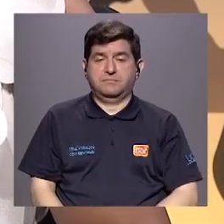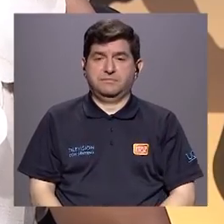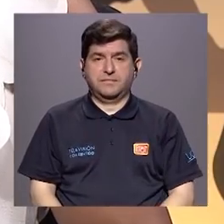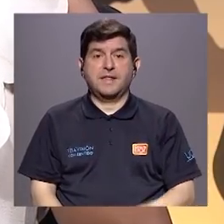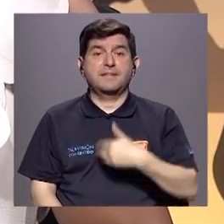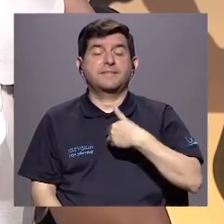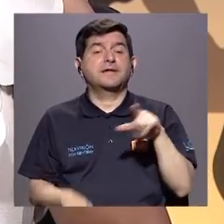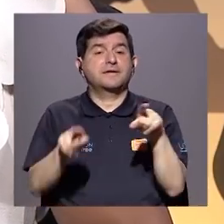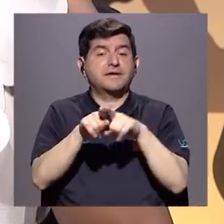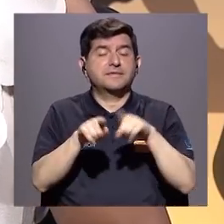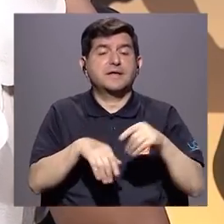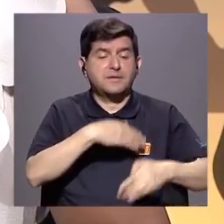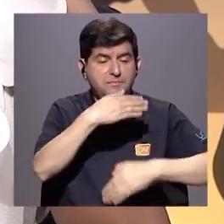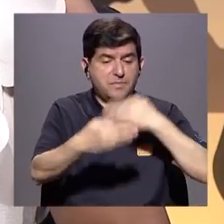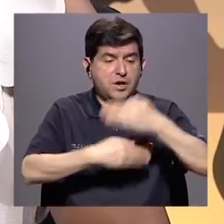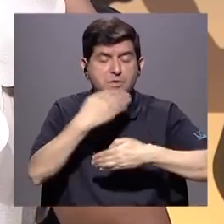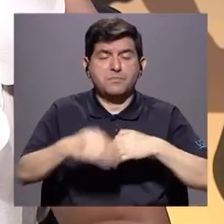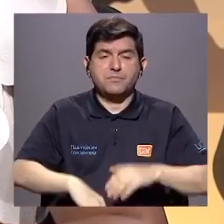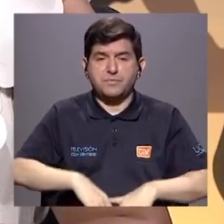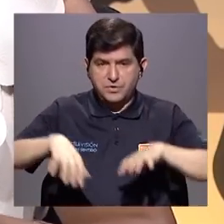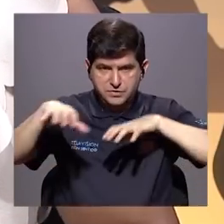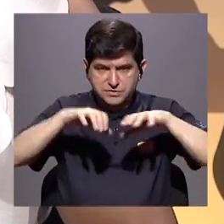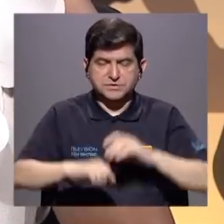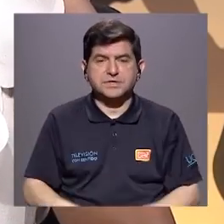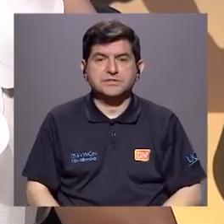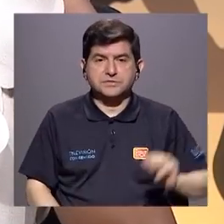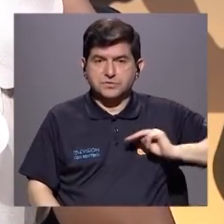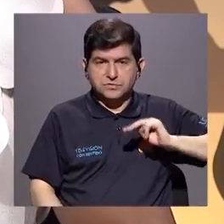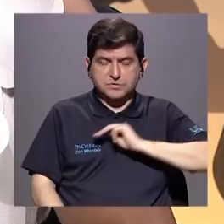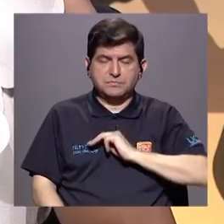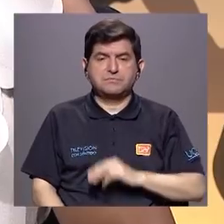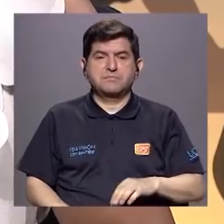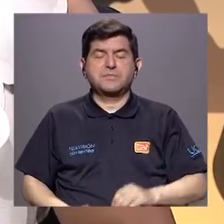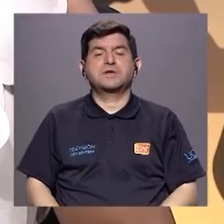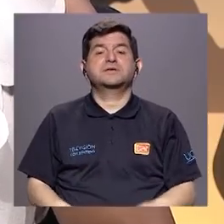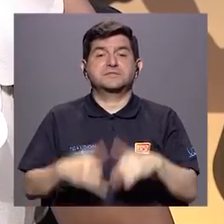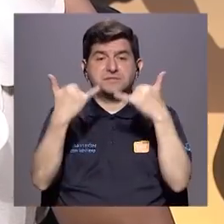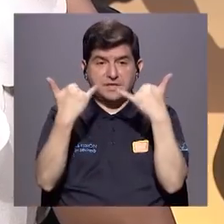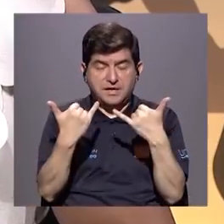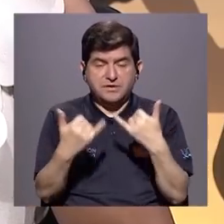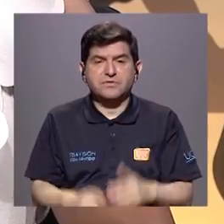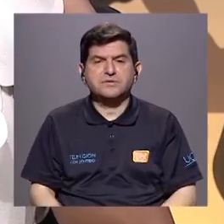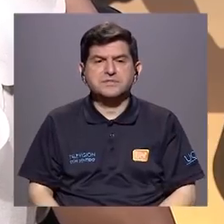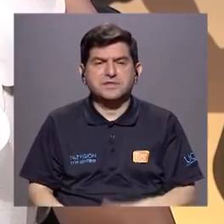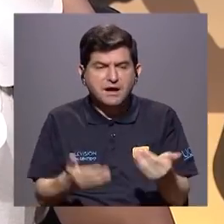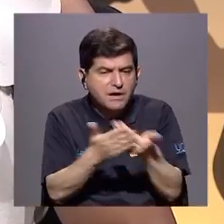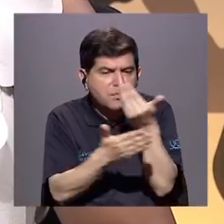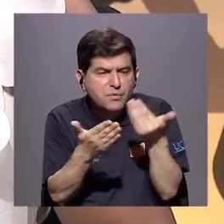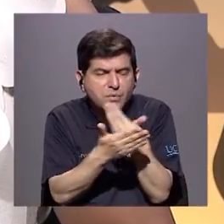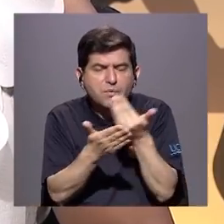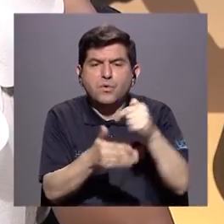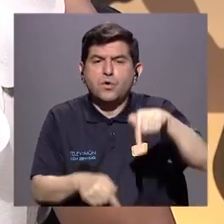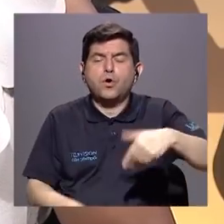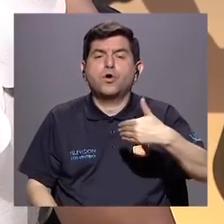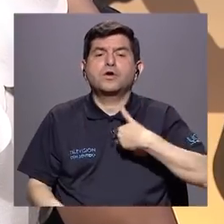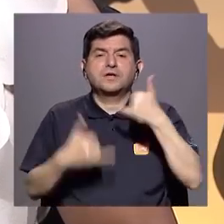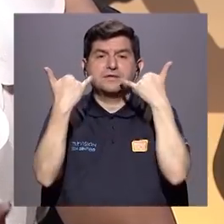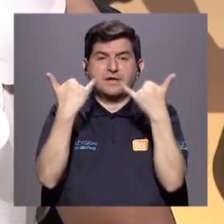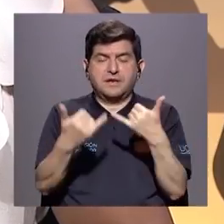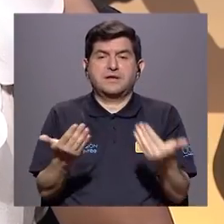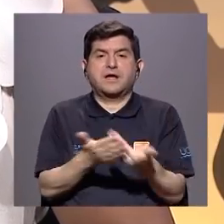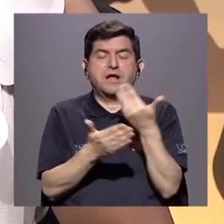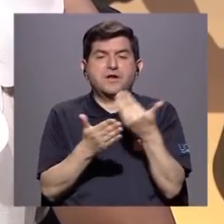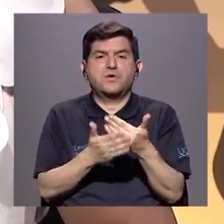Y tenemos, además, los protocolos de actuación que el Ministerio de Educación, responsablemente, ha venido haciendo toda una actualización y los tenemos ya